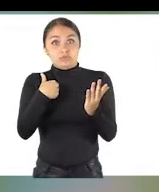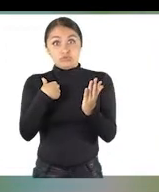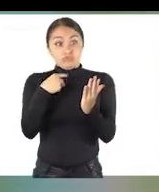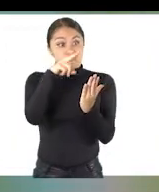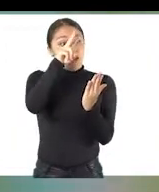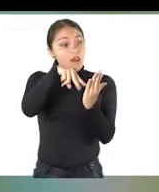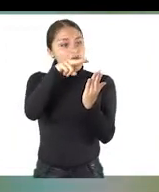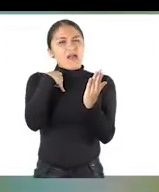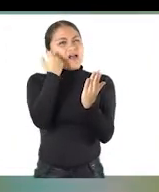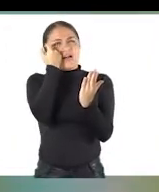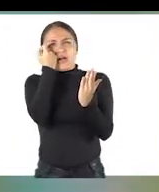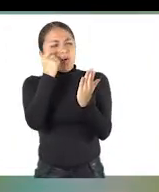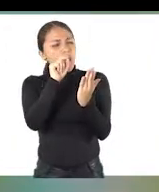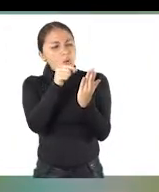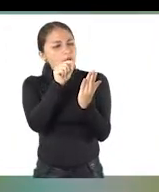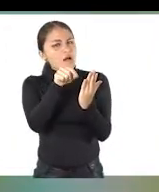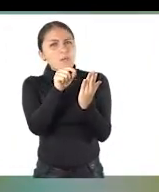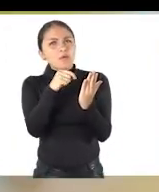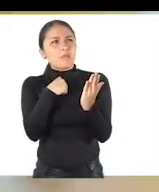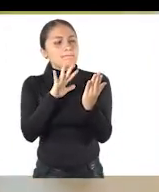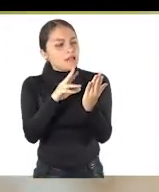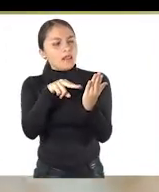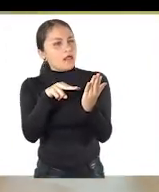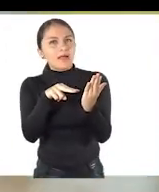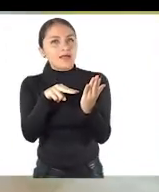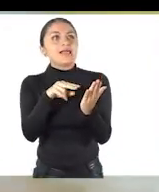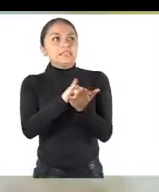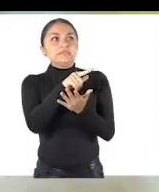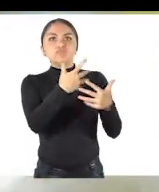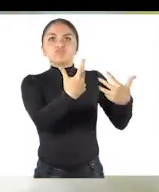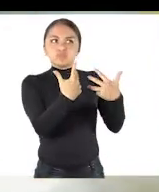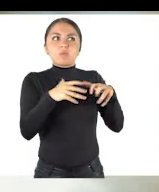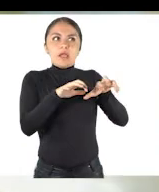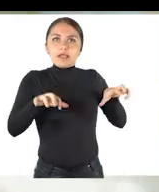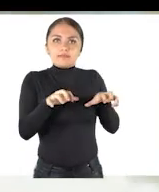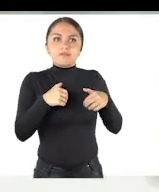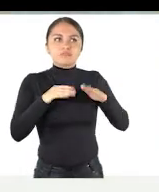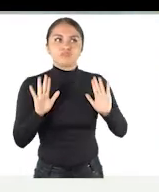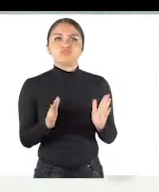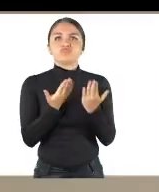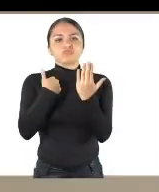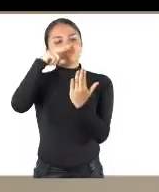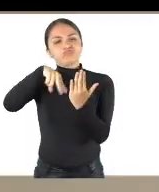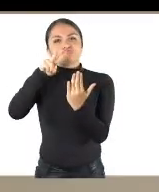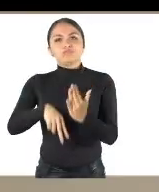comprendíamos bien las comas y hacíamos las cosas, entonces allá tuvimos todas las actividades para mejorar nuestra lectura.